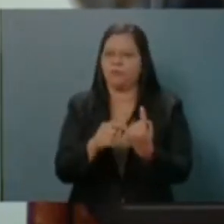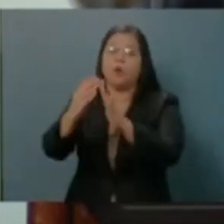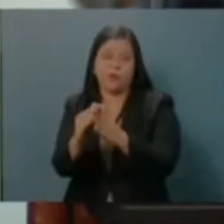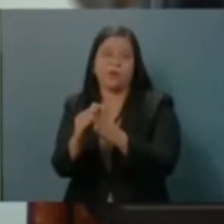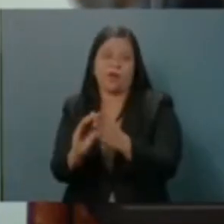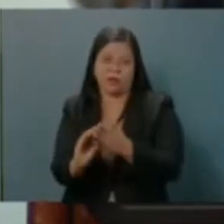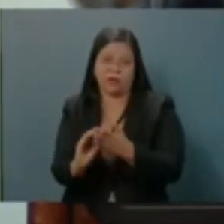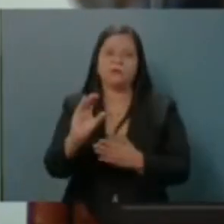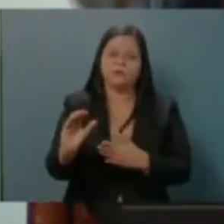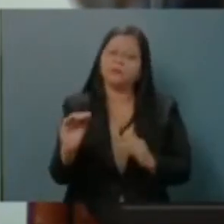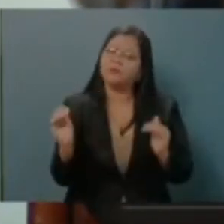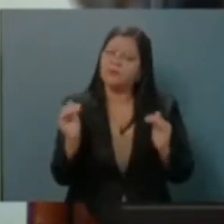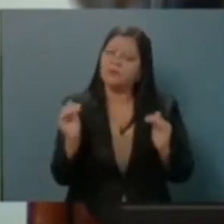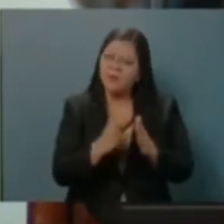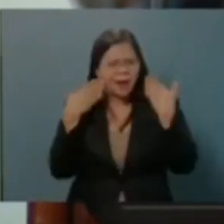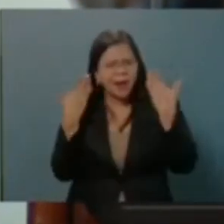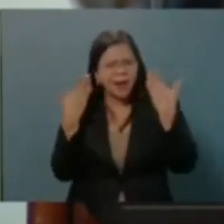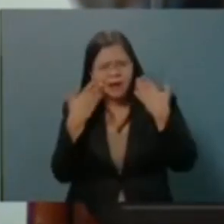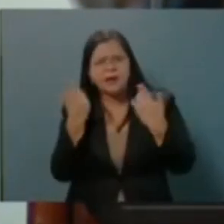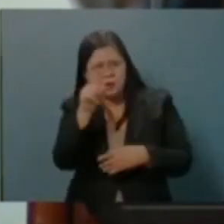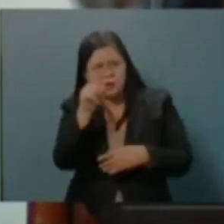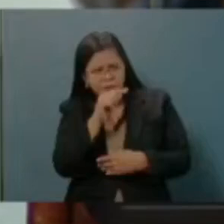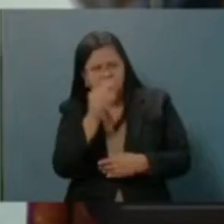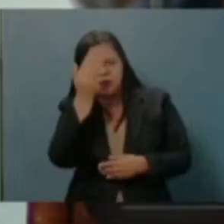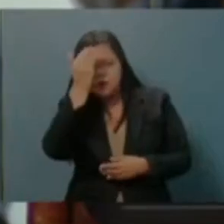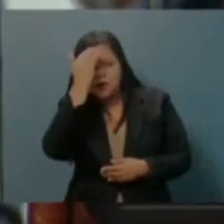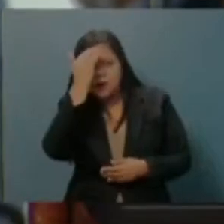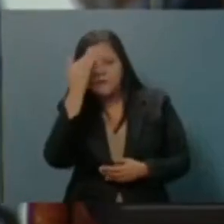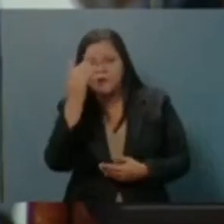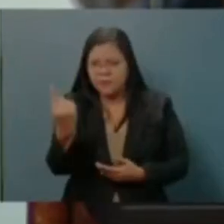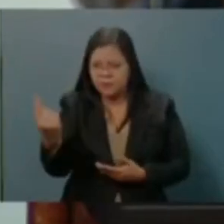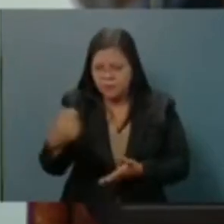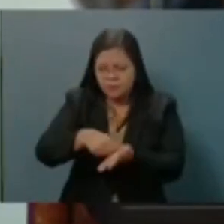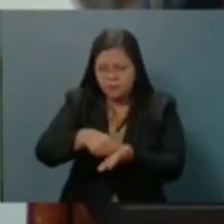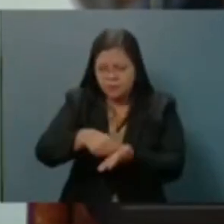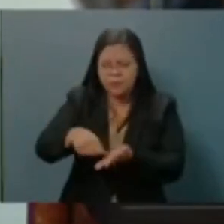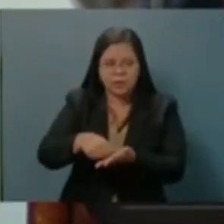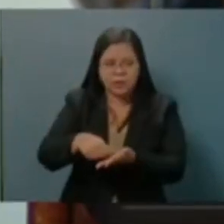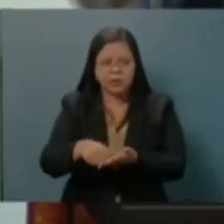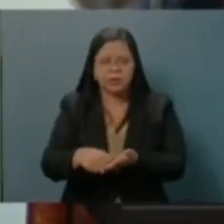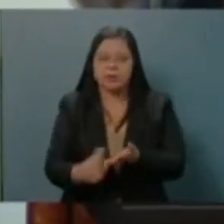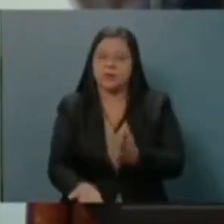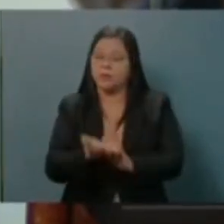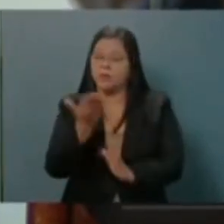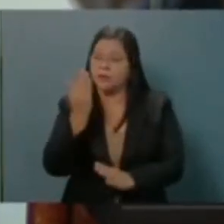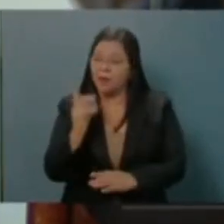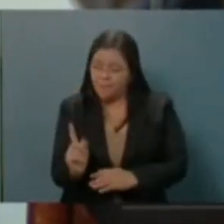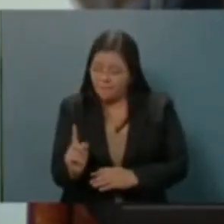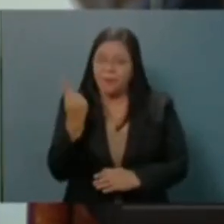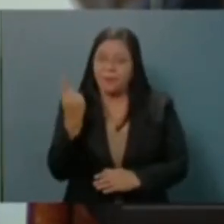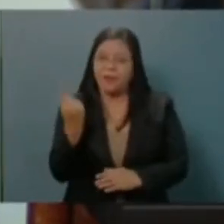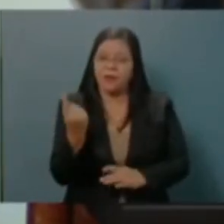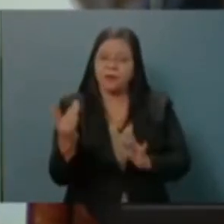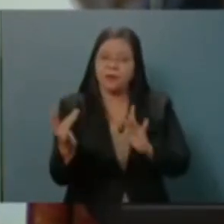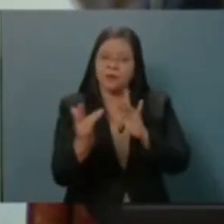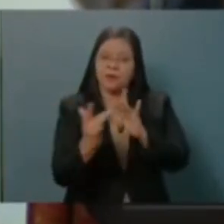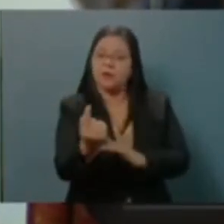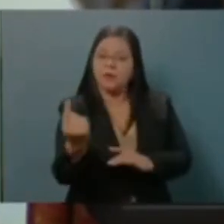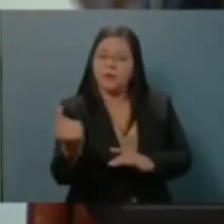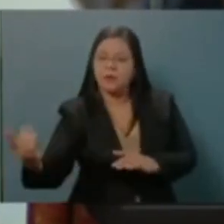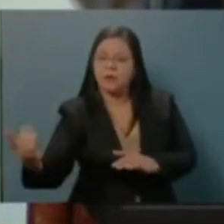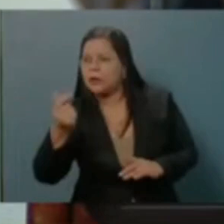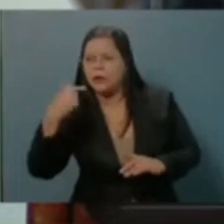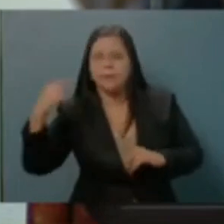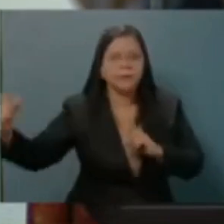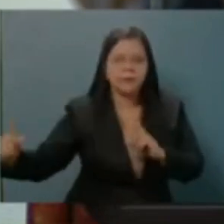Y también me alegra que ustedes reconozcan que los alcaldes son ese primer eslabón al que la ciudadanía